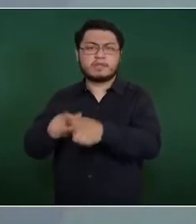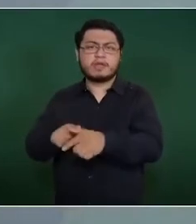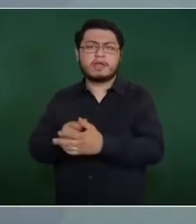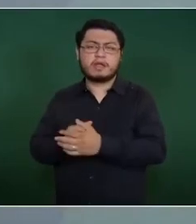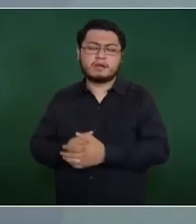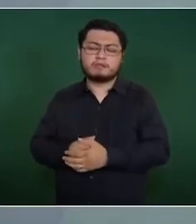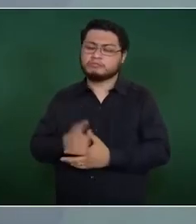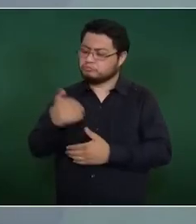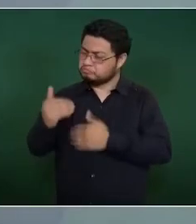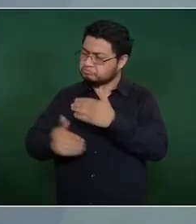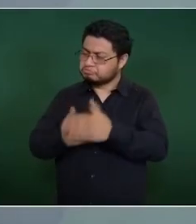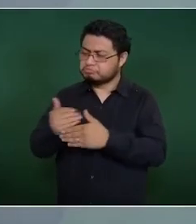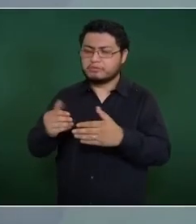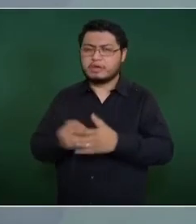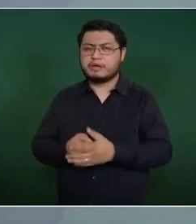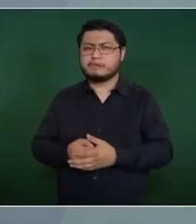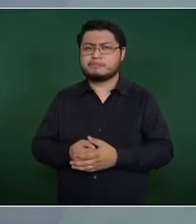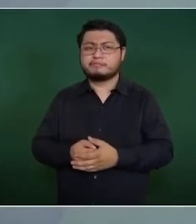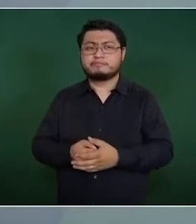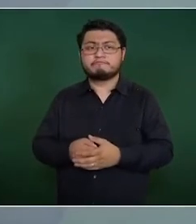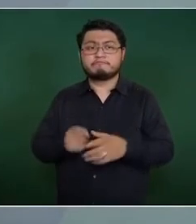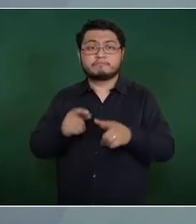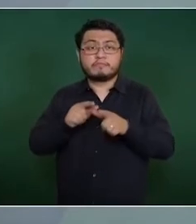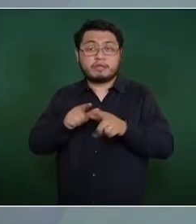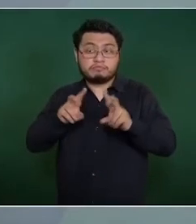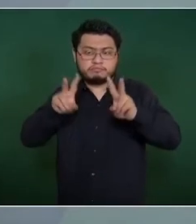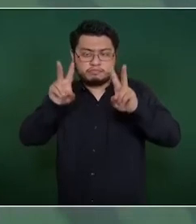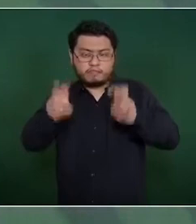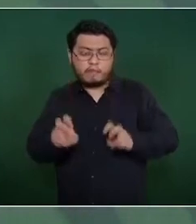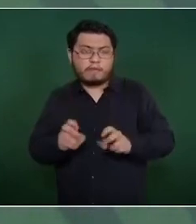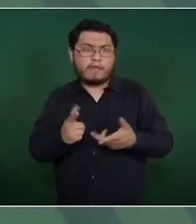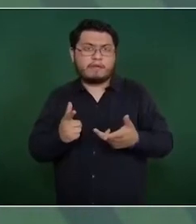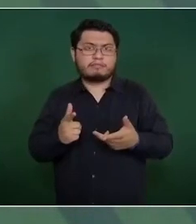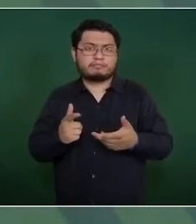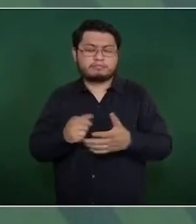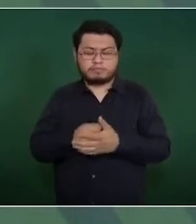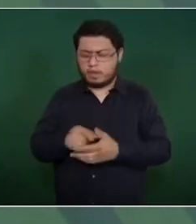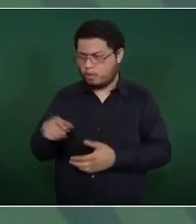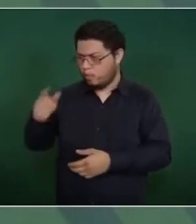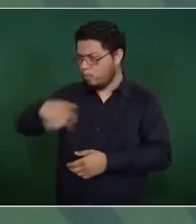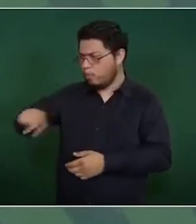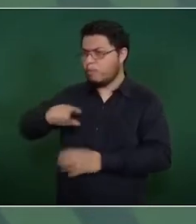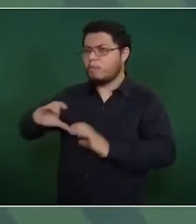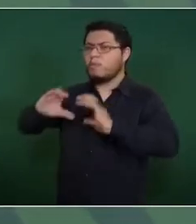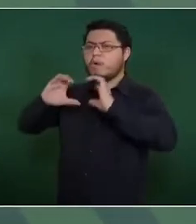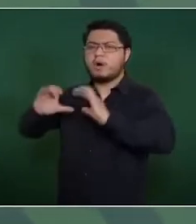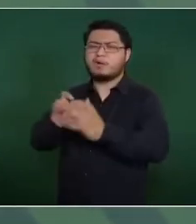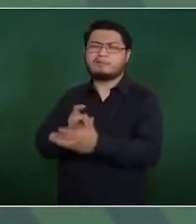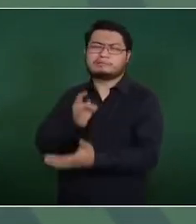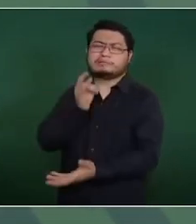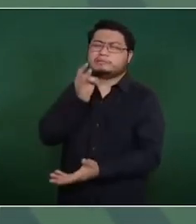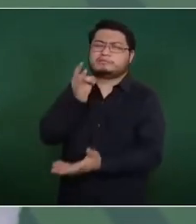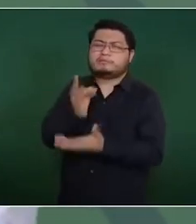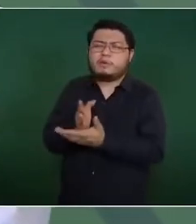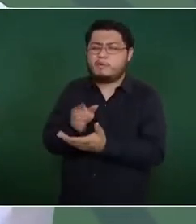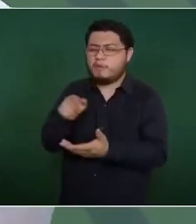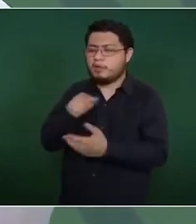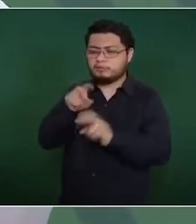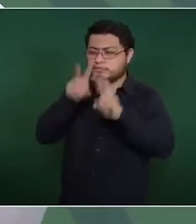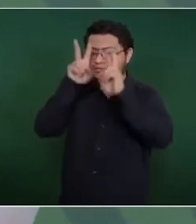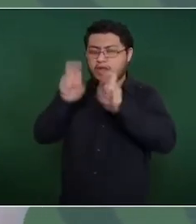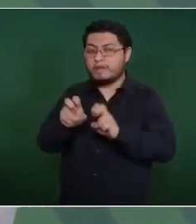auténtico sistema democrático y no sólo quedarnos en la democracia.